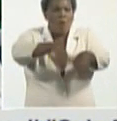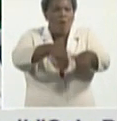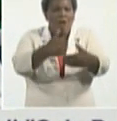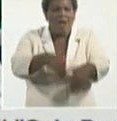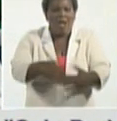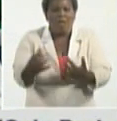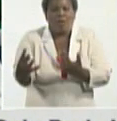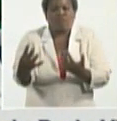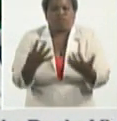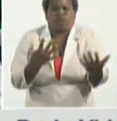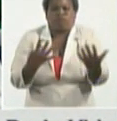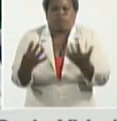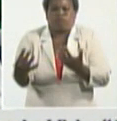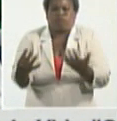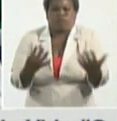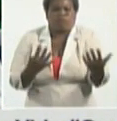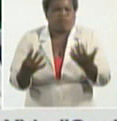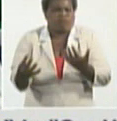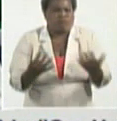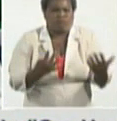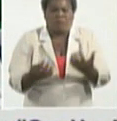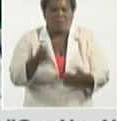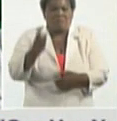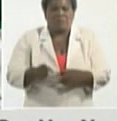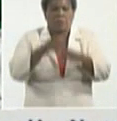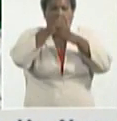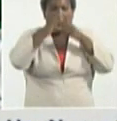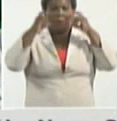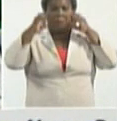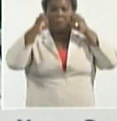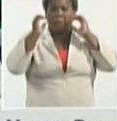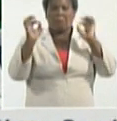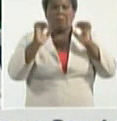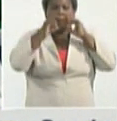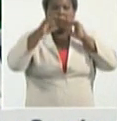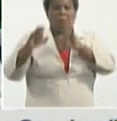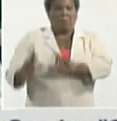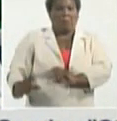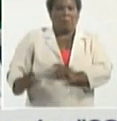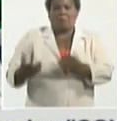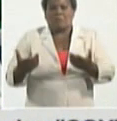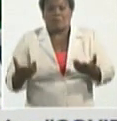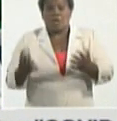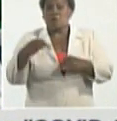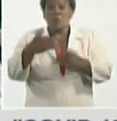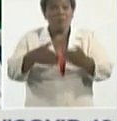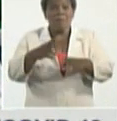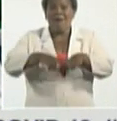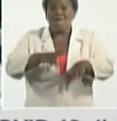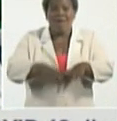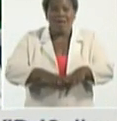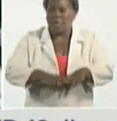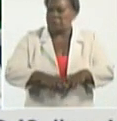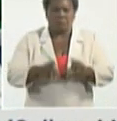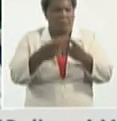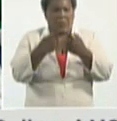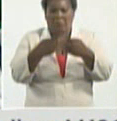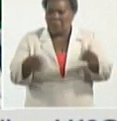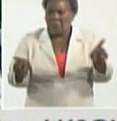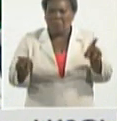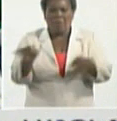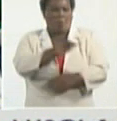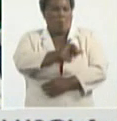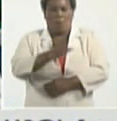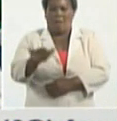algunos sin la debida protección es un problema no exclusivo de La Habana es un problema que también se reitera